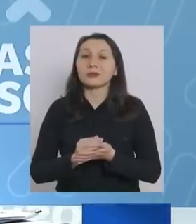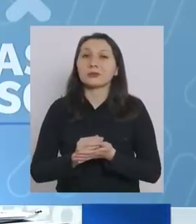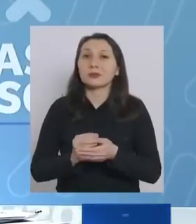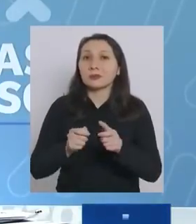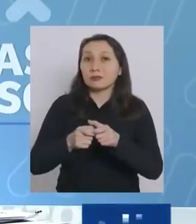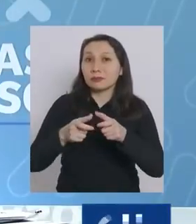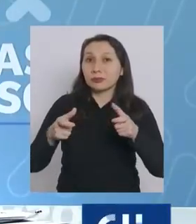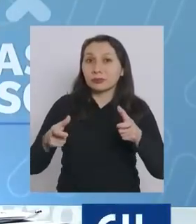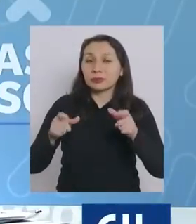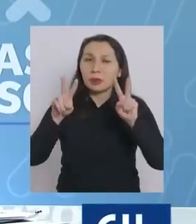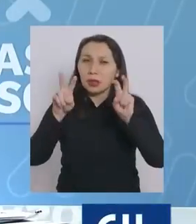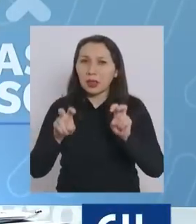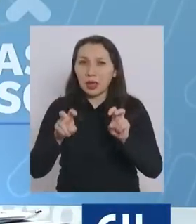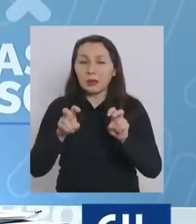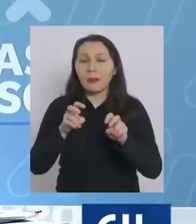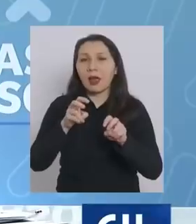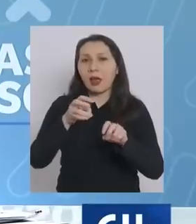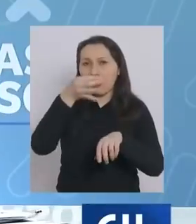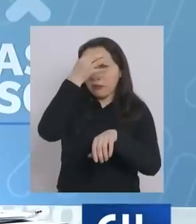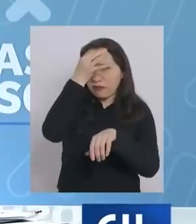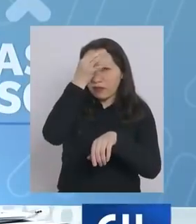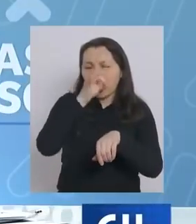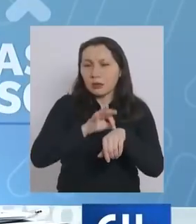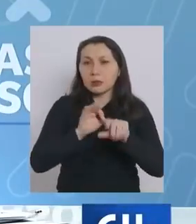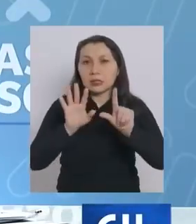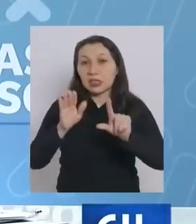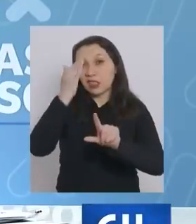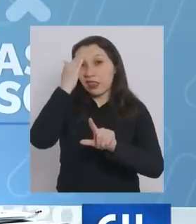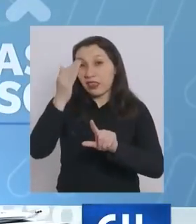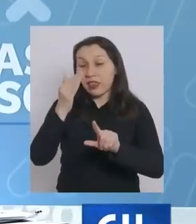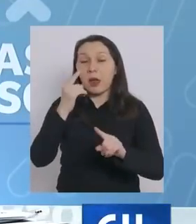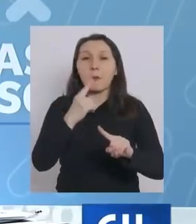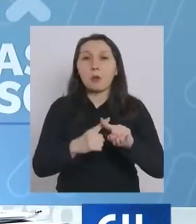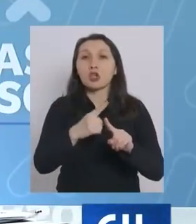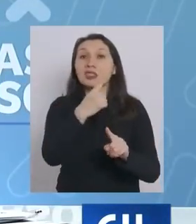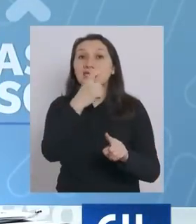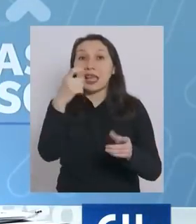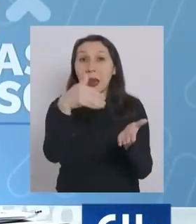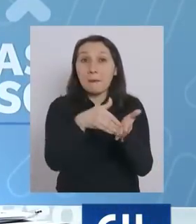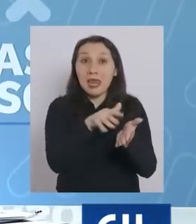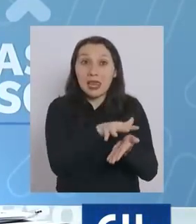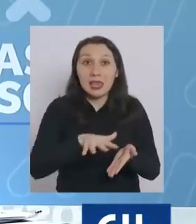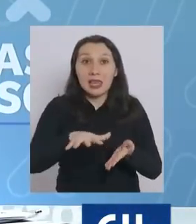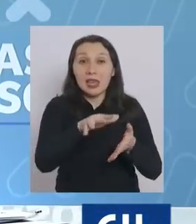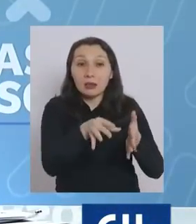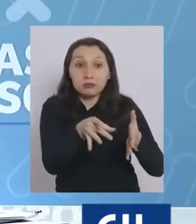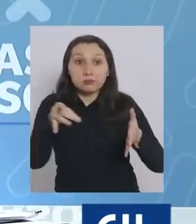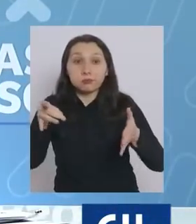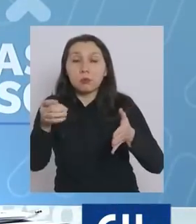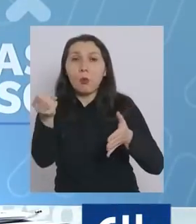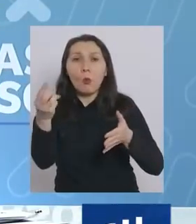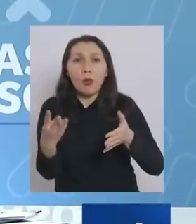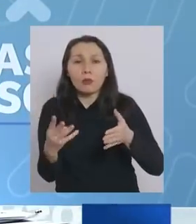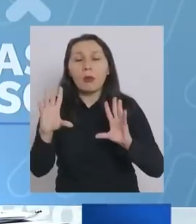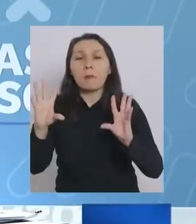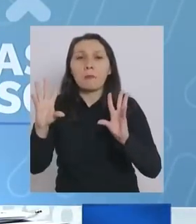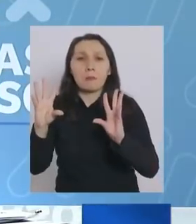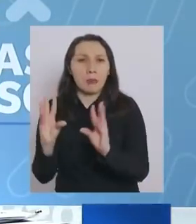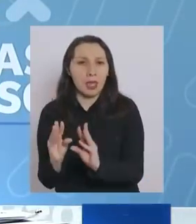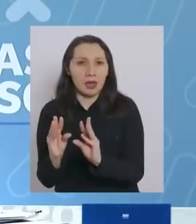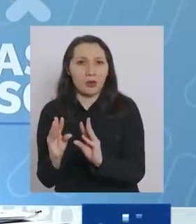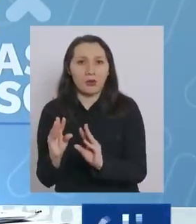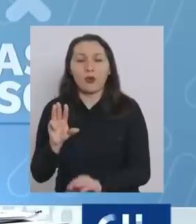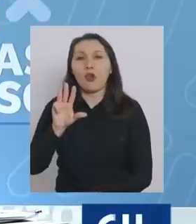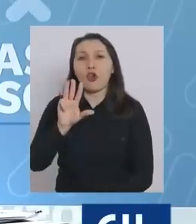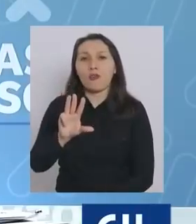de casos acumulados en los últimos siete días por cada 100.000 habitantes muestra una disminución de